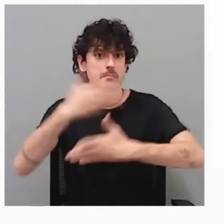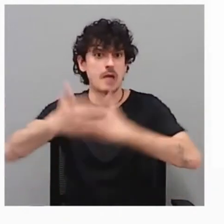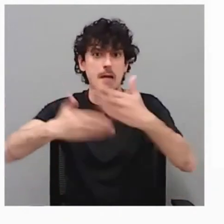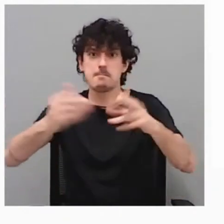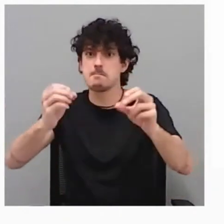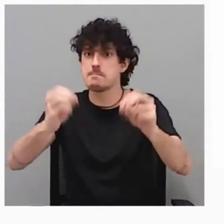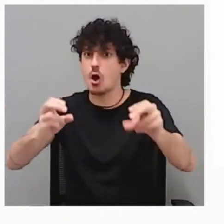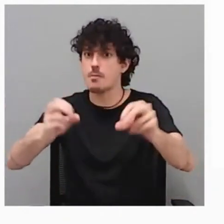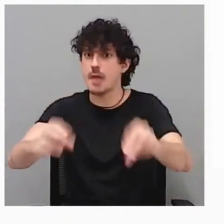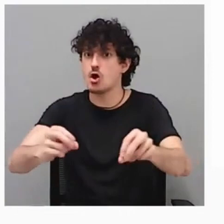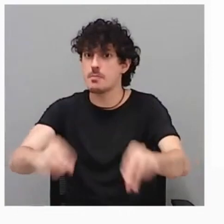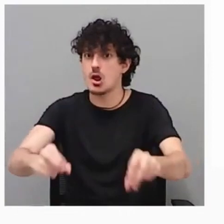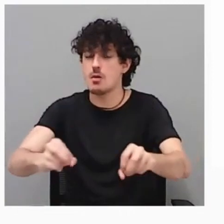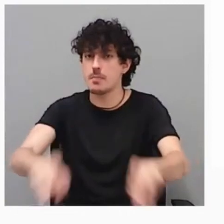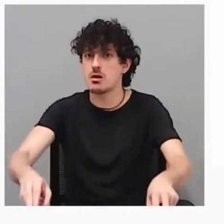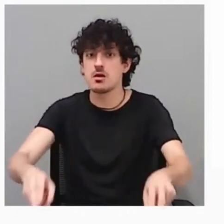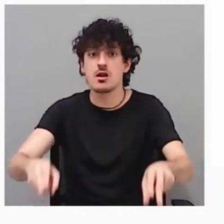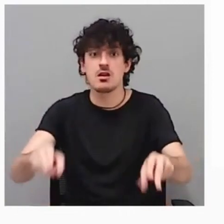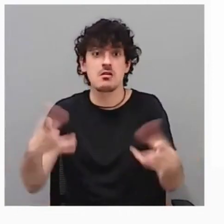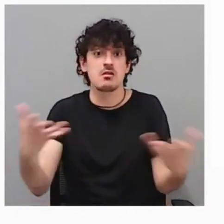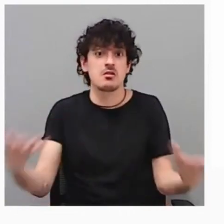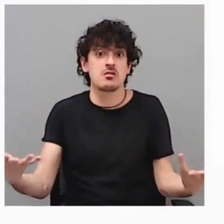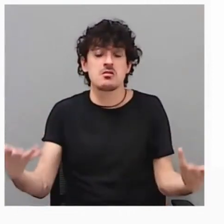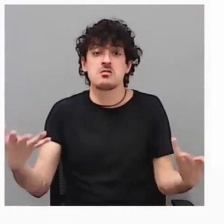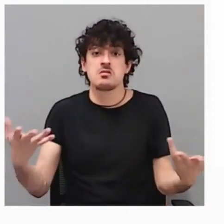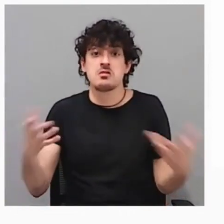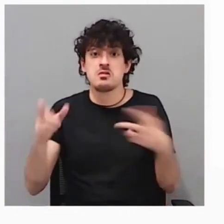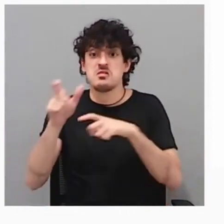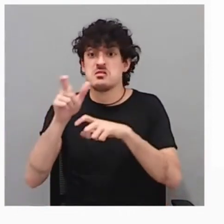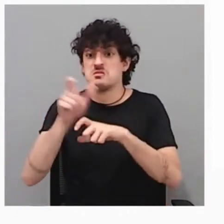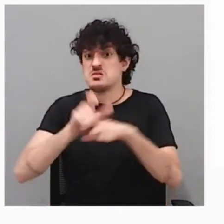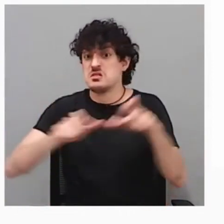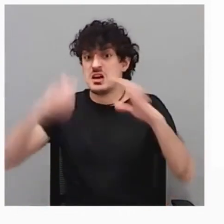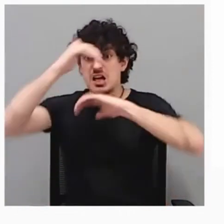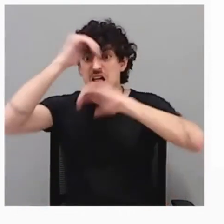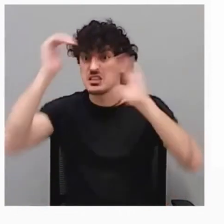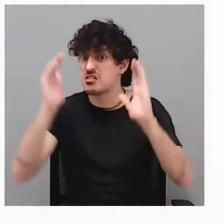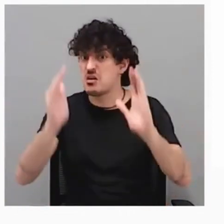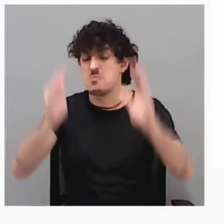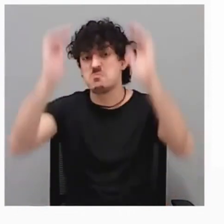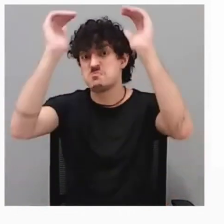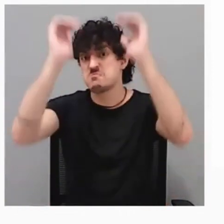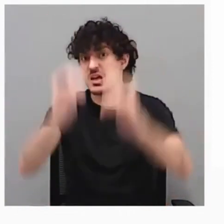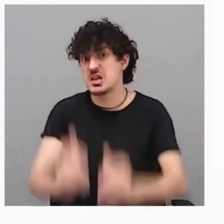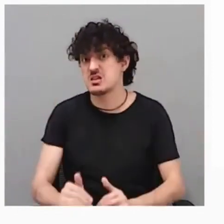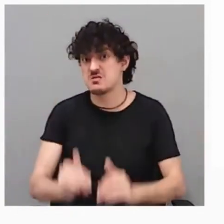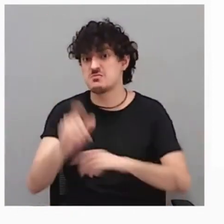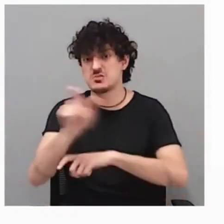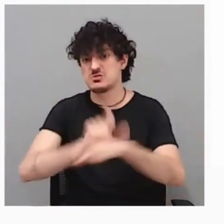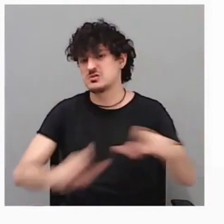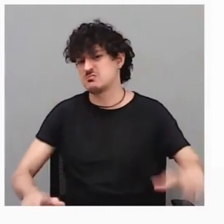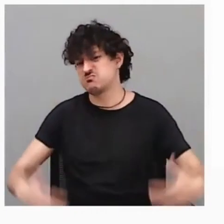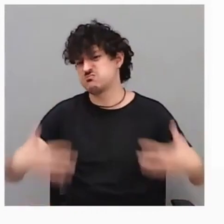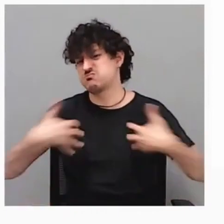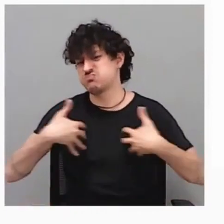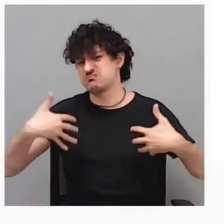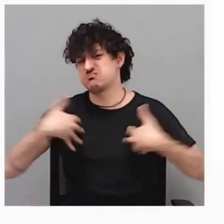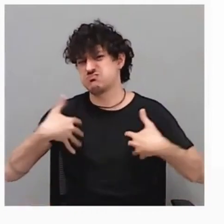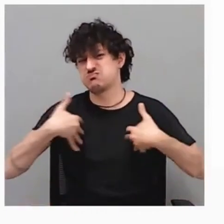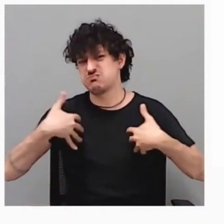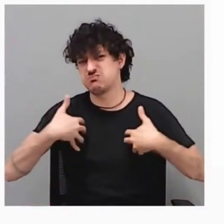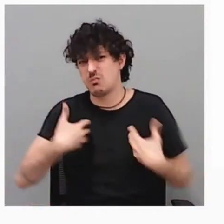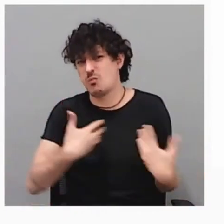político ya no le prestaba atención y las personas sufrían tanto o más que cuando había ocurrido la catástrofe. Bueno, pues ese fondo lo